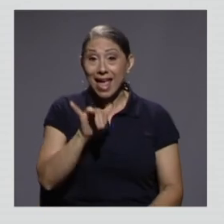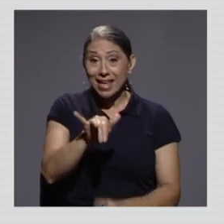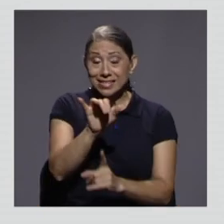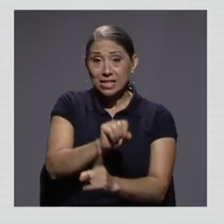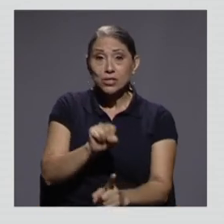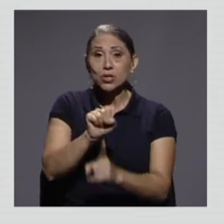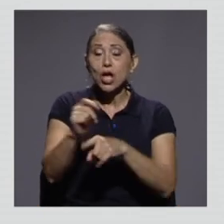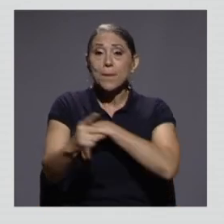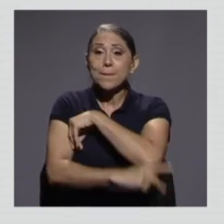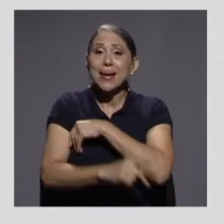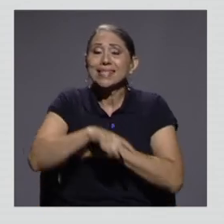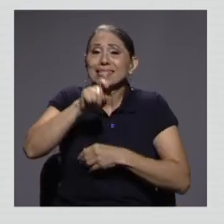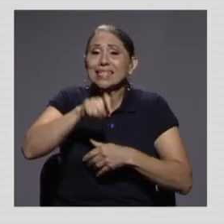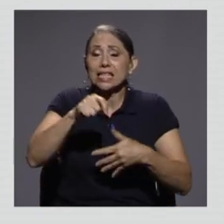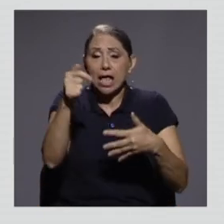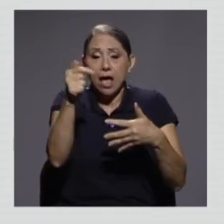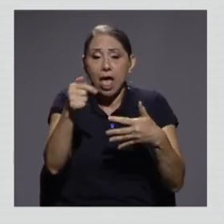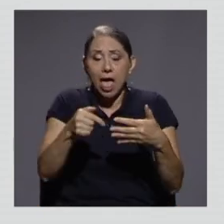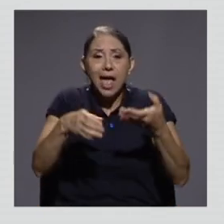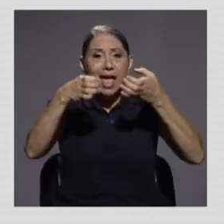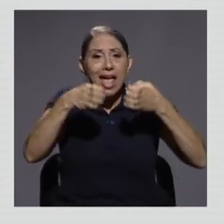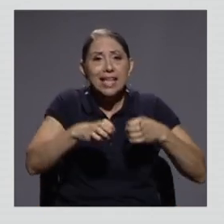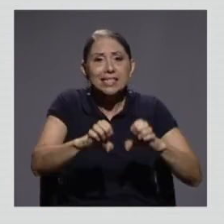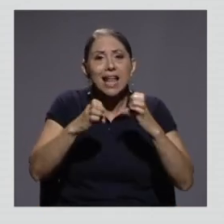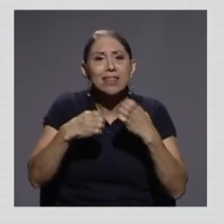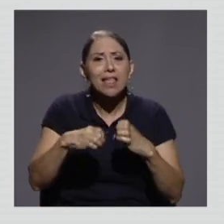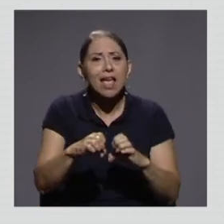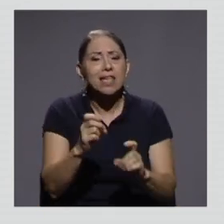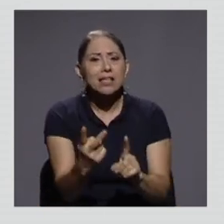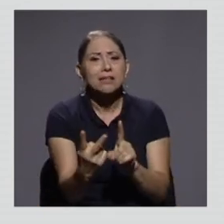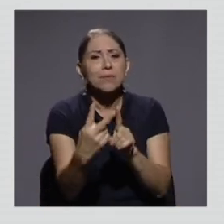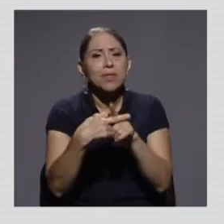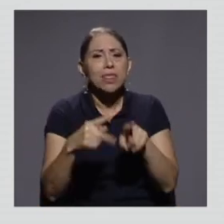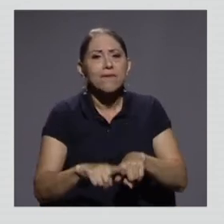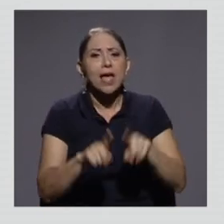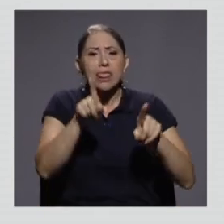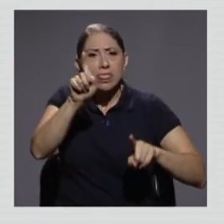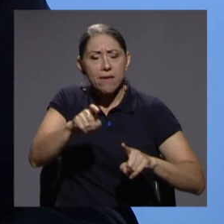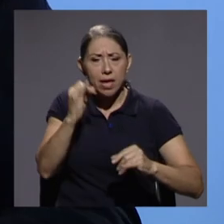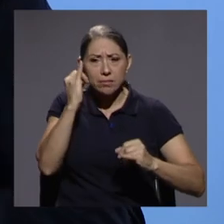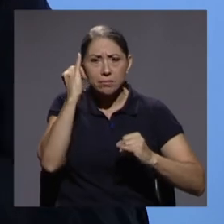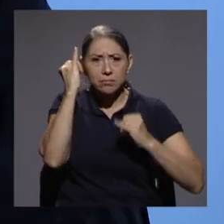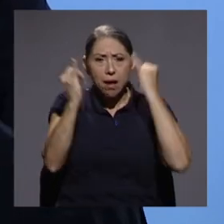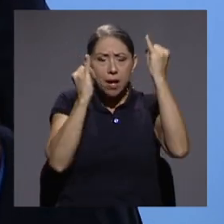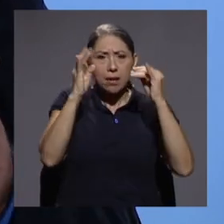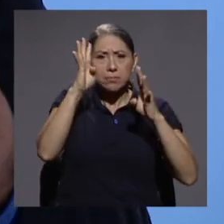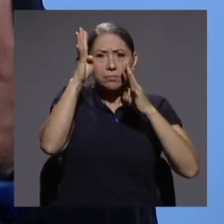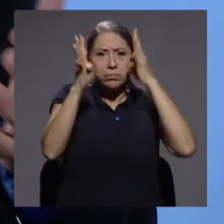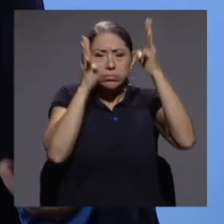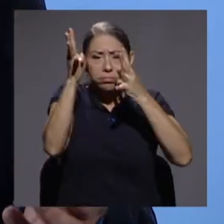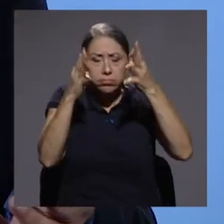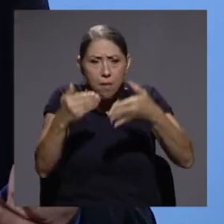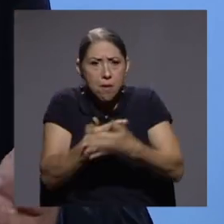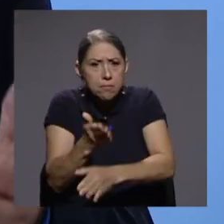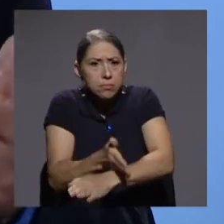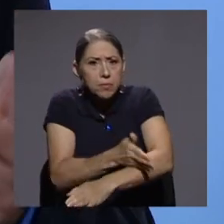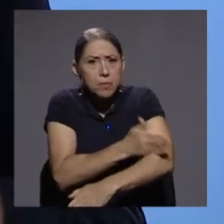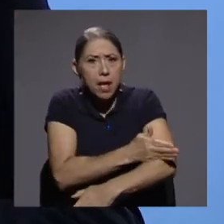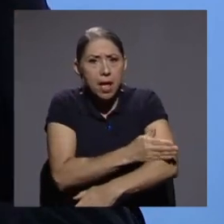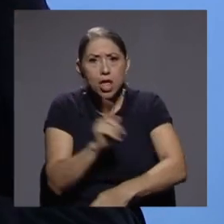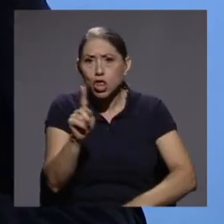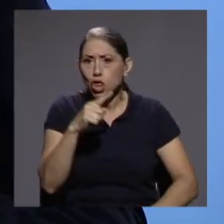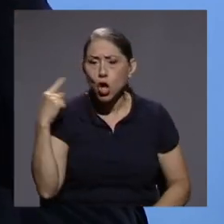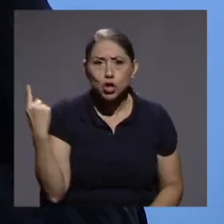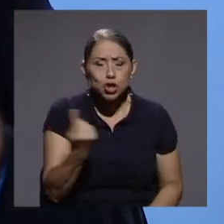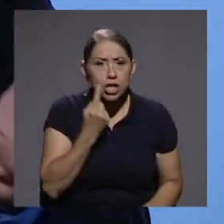requiere un conjunto de estrategias diferenciadas. Tenemos que ser creativos, innovadores. No podemos llegarle los hogares siempre